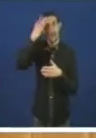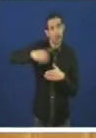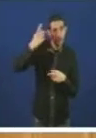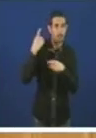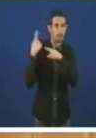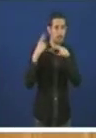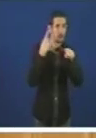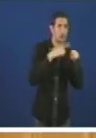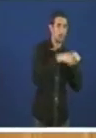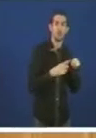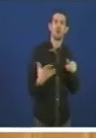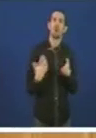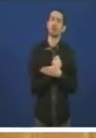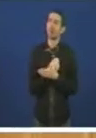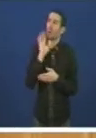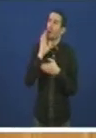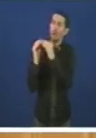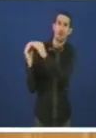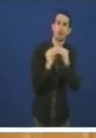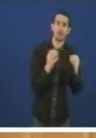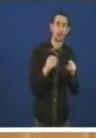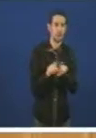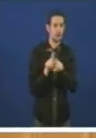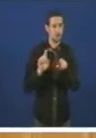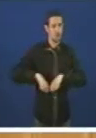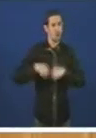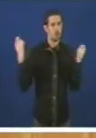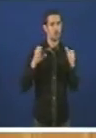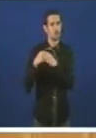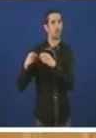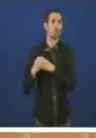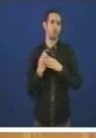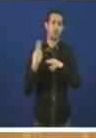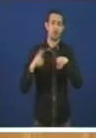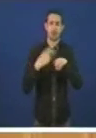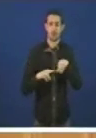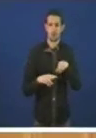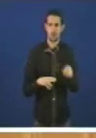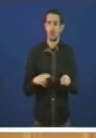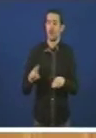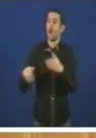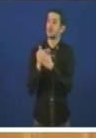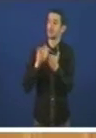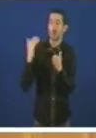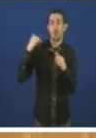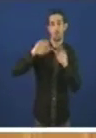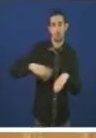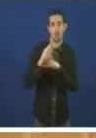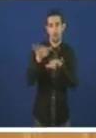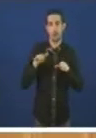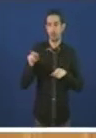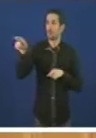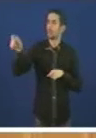todas buscando o disenso das forzas políticas chegando vostede a manifestar no pleno pasado a súa